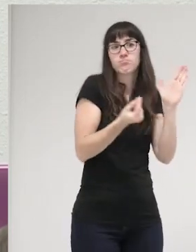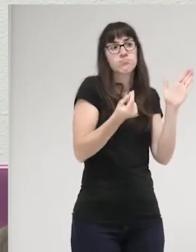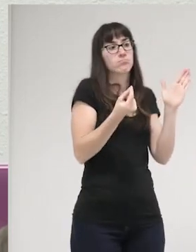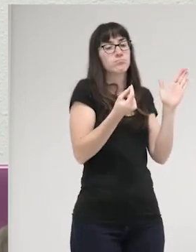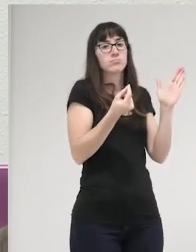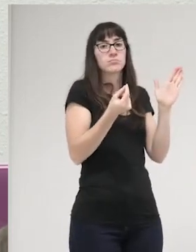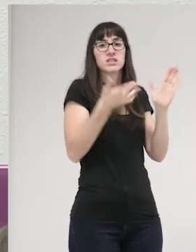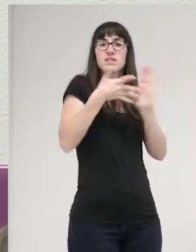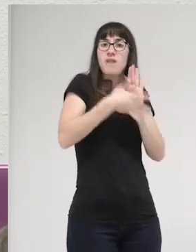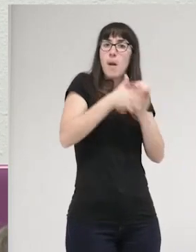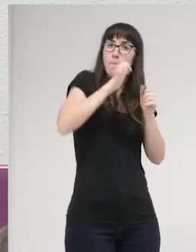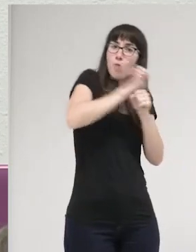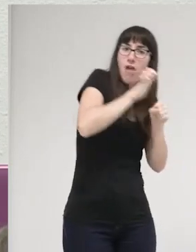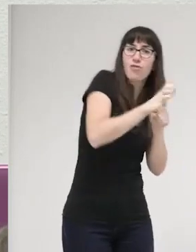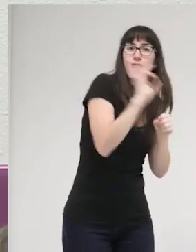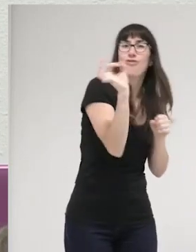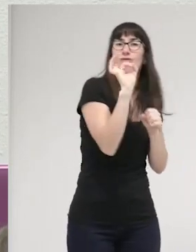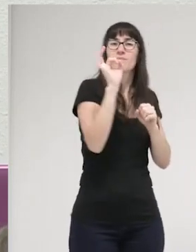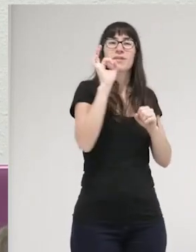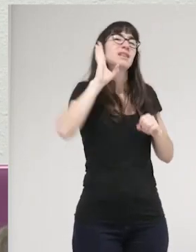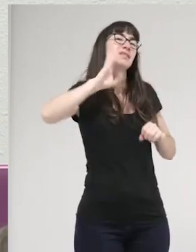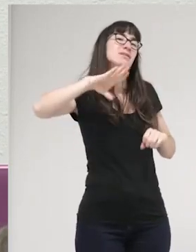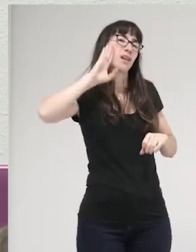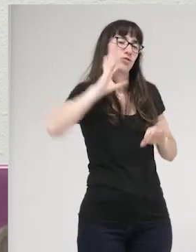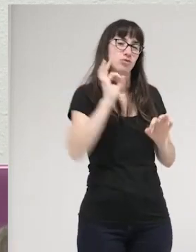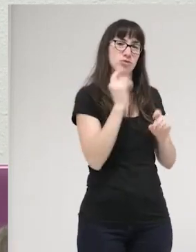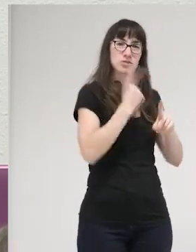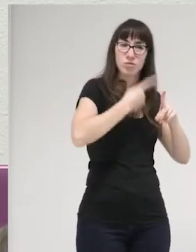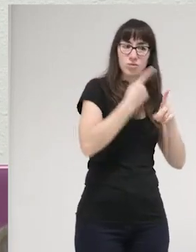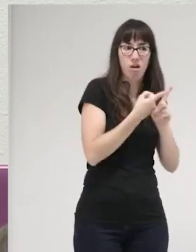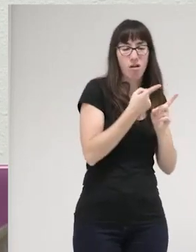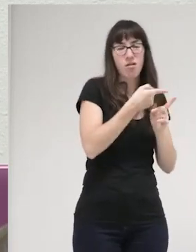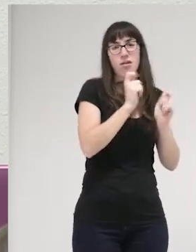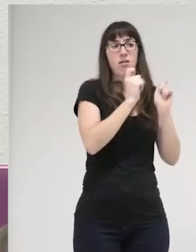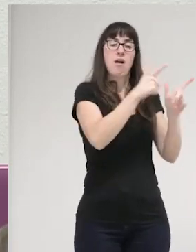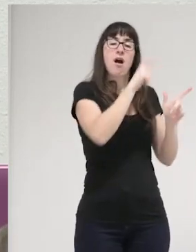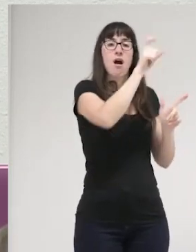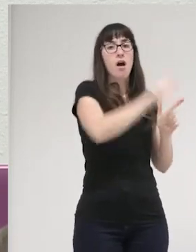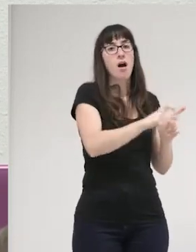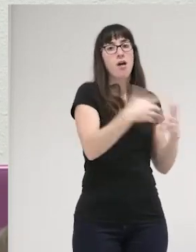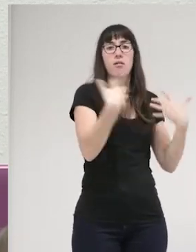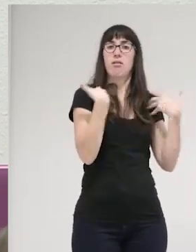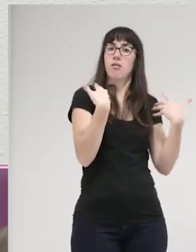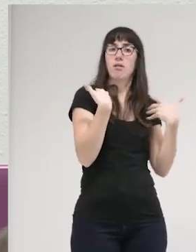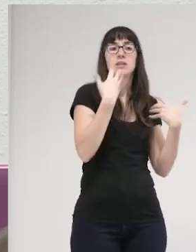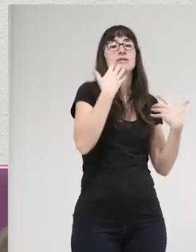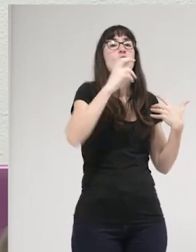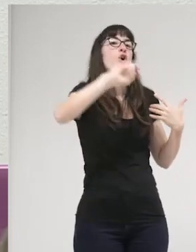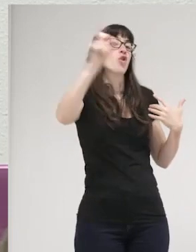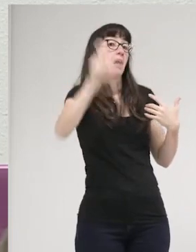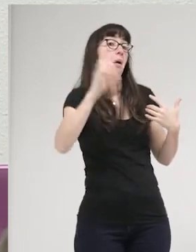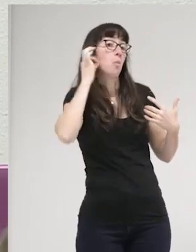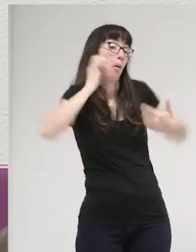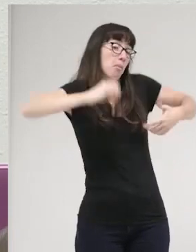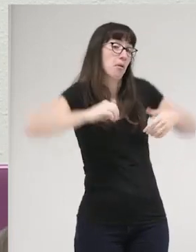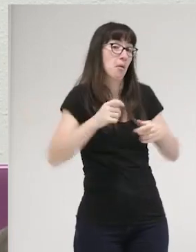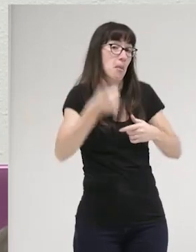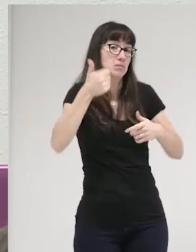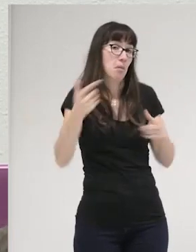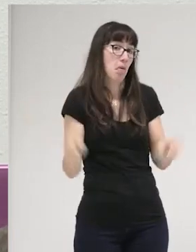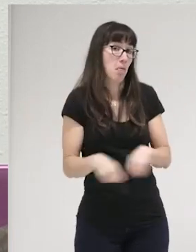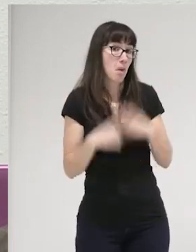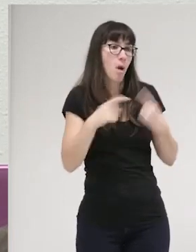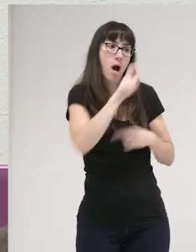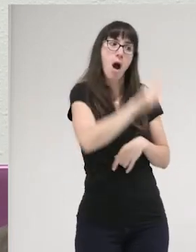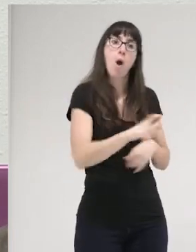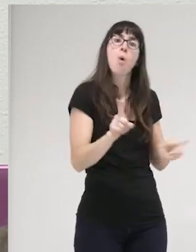violación o una agresión sexual va a ser mucho más lesiva para una mujer como esa que para otra mujer o sea con lo cual aquí podemos llegar